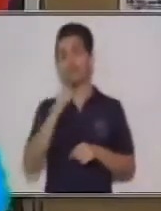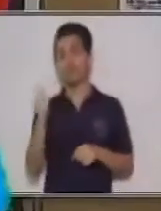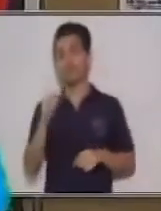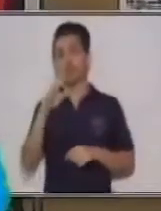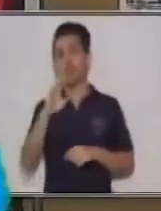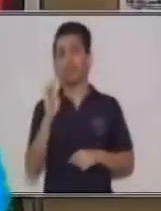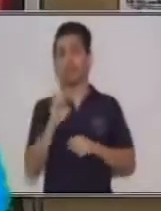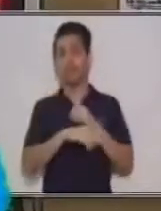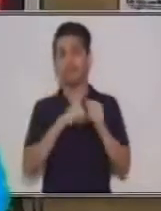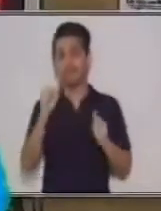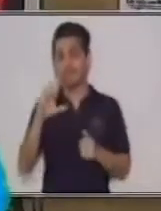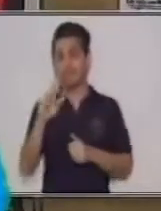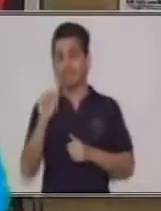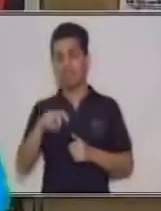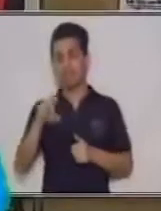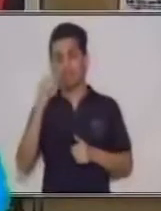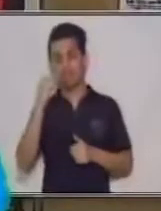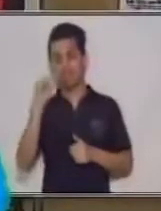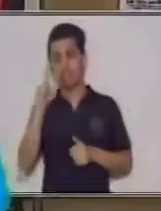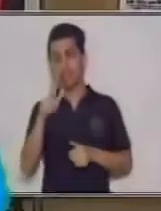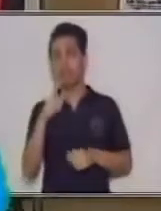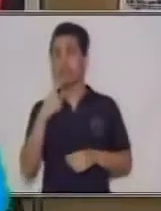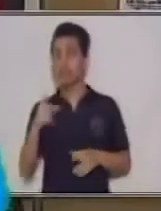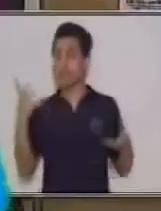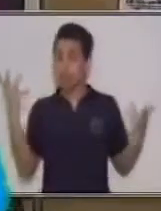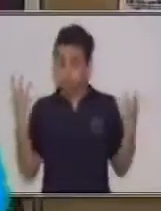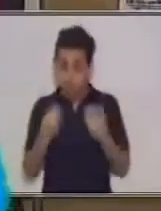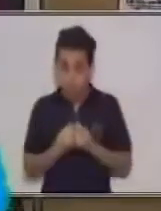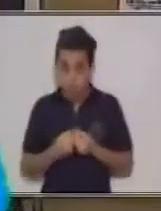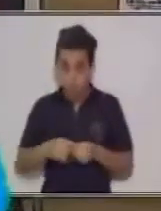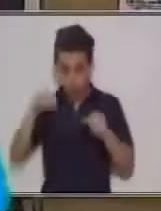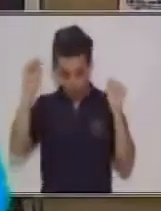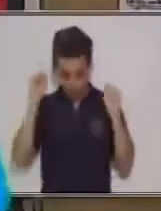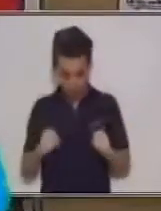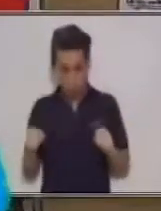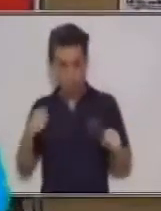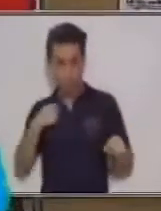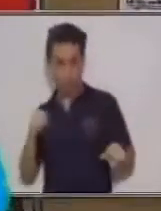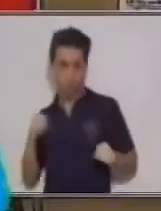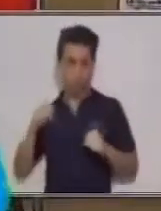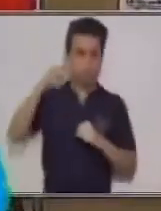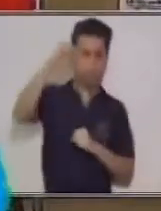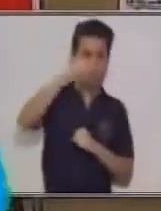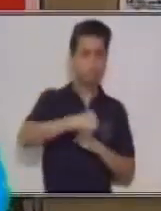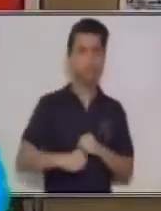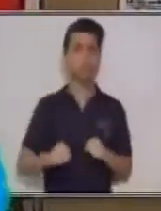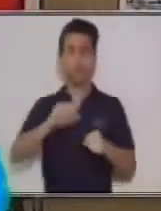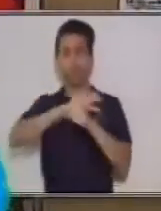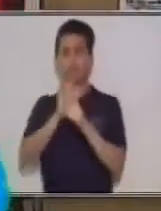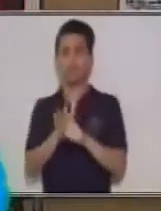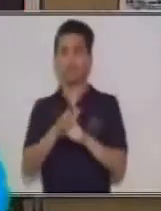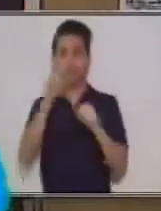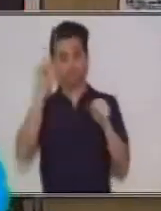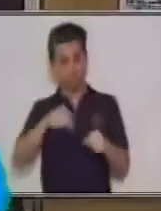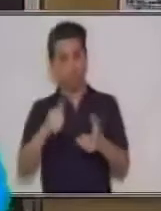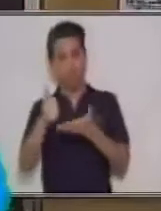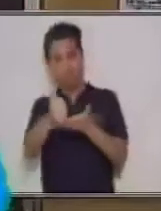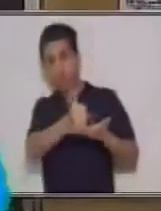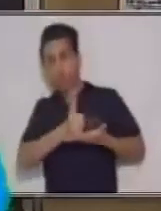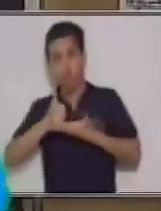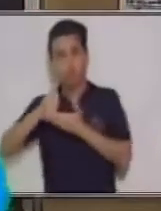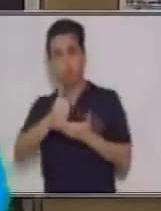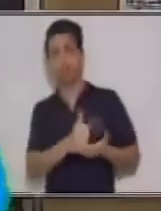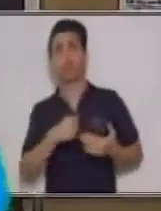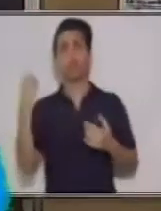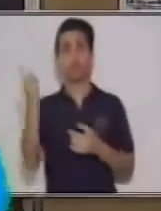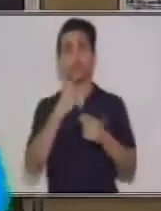podemos vencer al coronavirus. Colaboren con el cuidado de todos. Colaboren con el cuidado de todos.